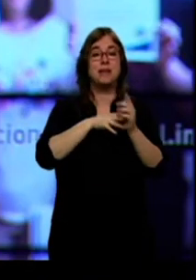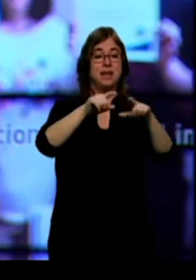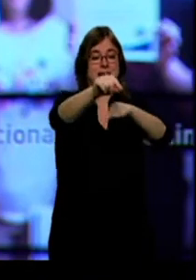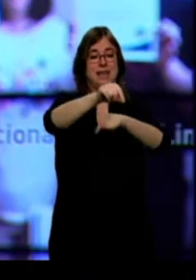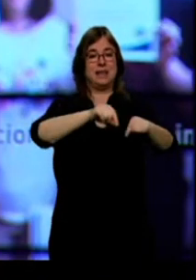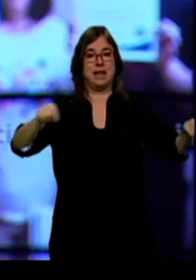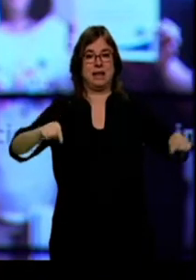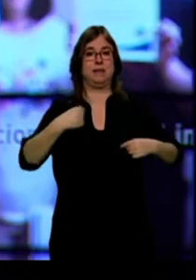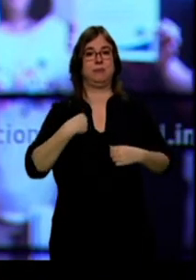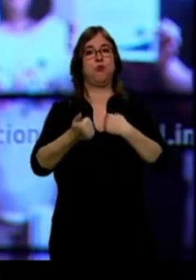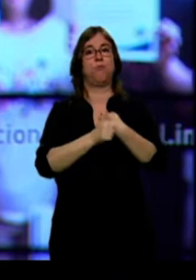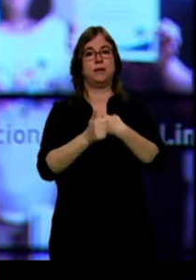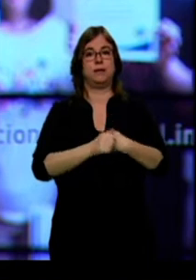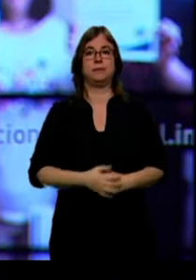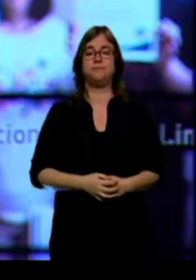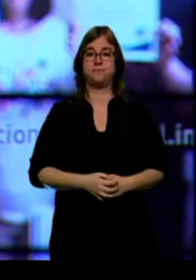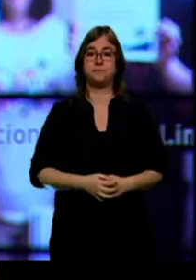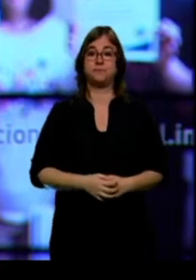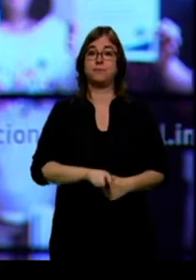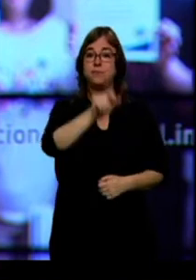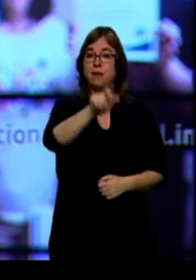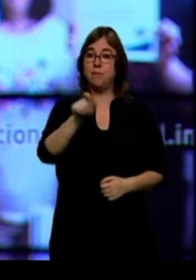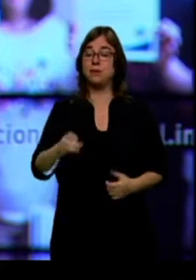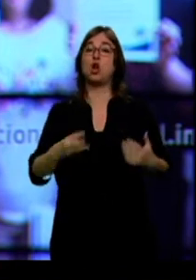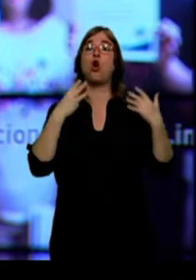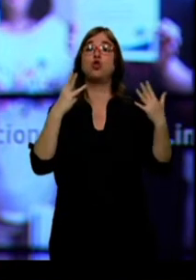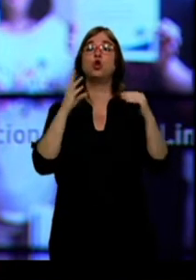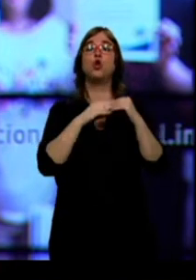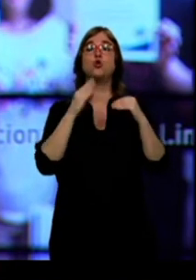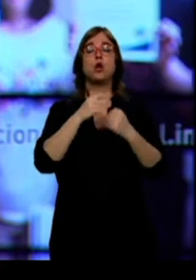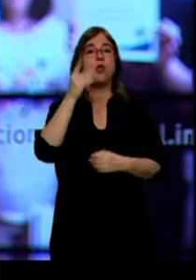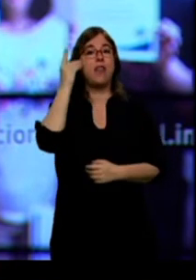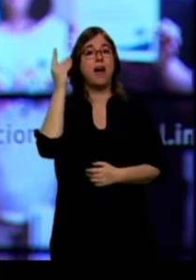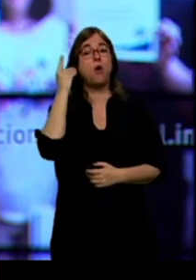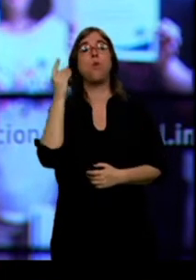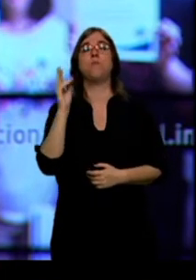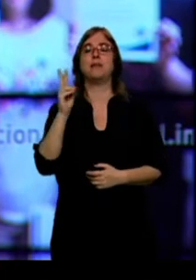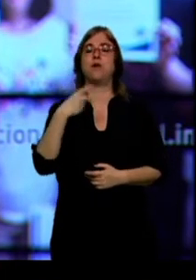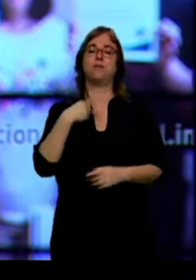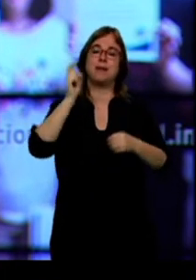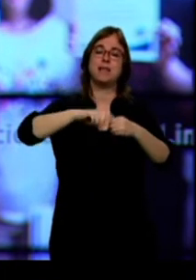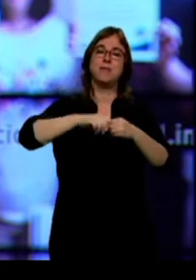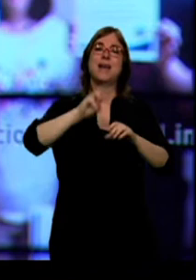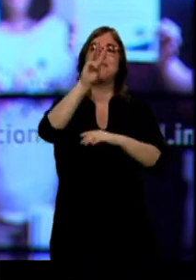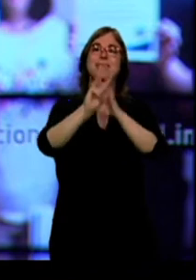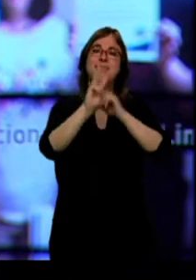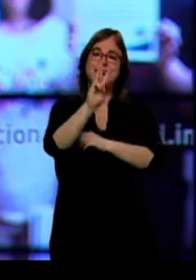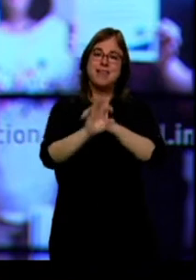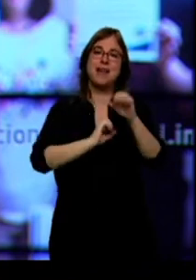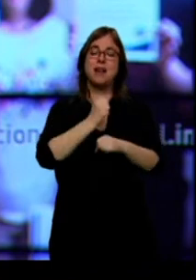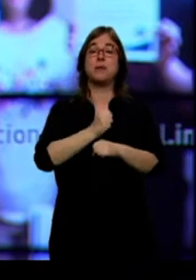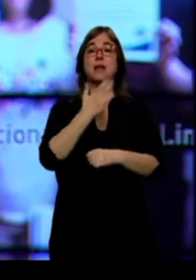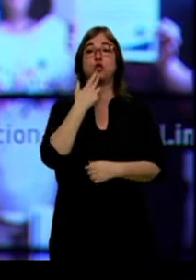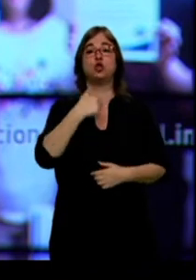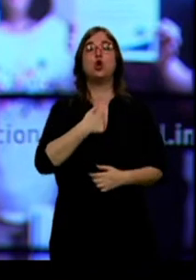Ocho usuarios de Down Valladolid han participado en la tercera edición de Yo me preparo. Es un proyecto de formación en nuevas tecnologías